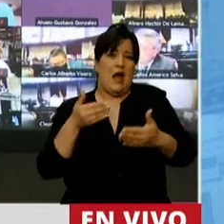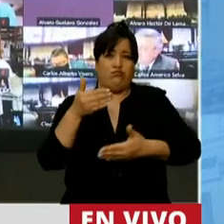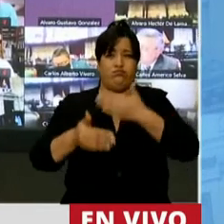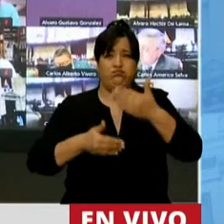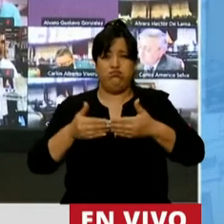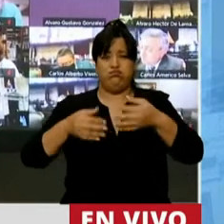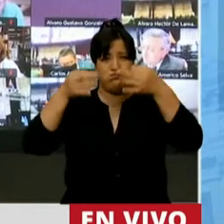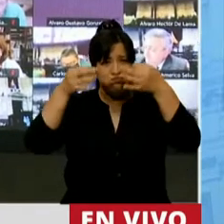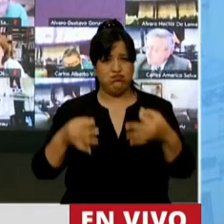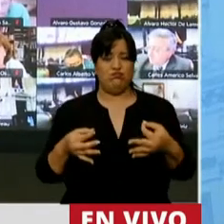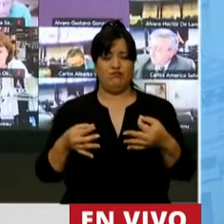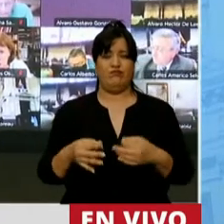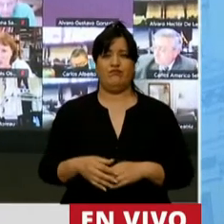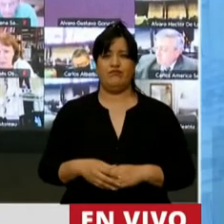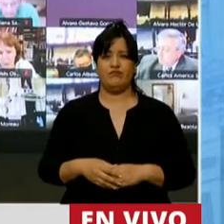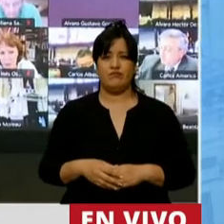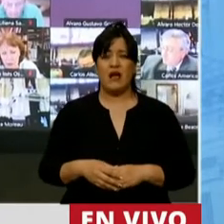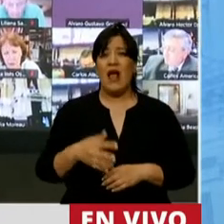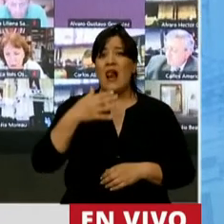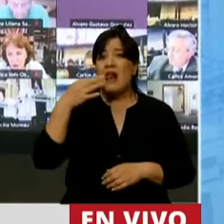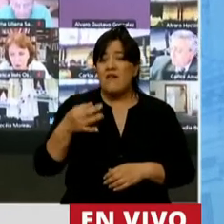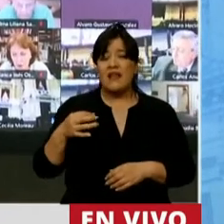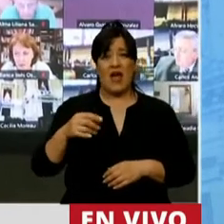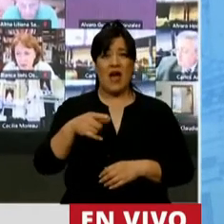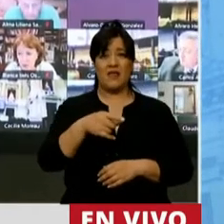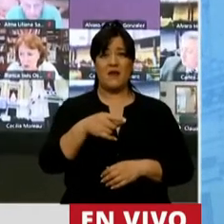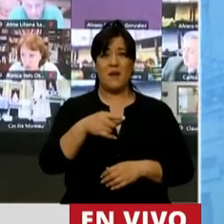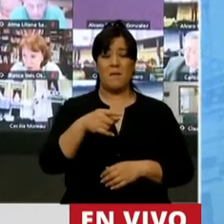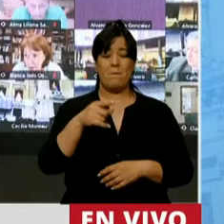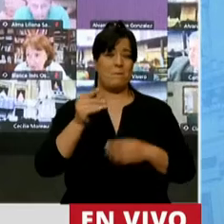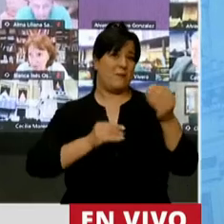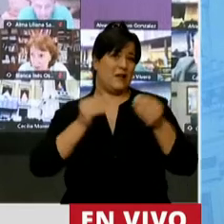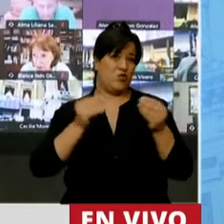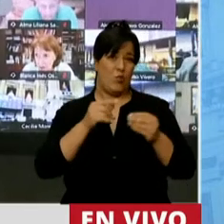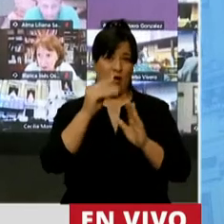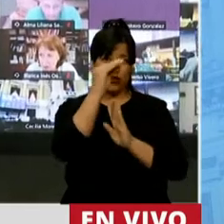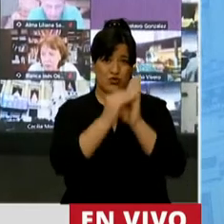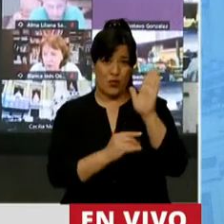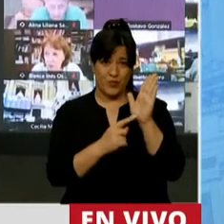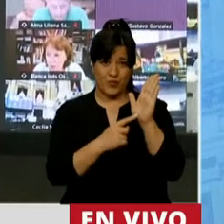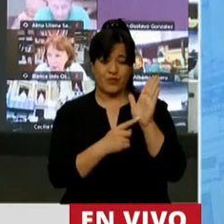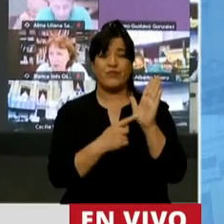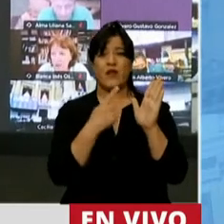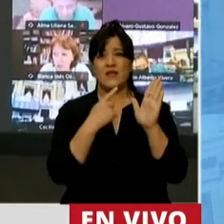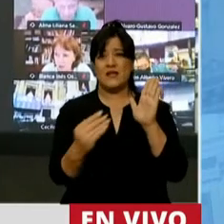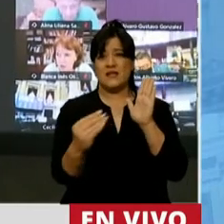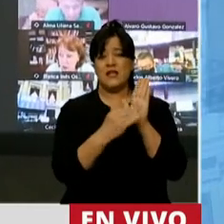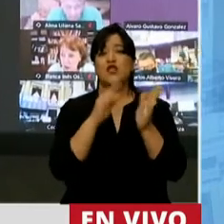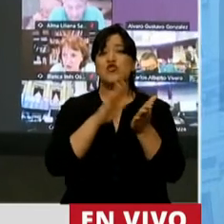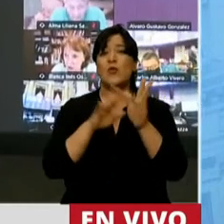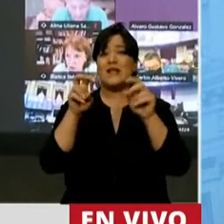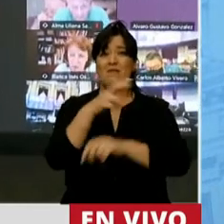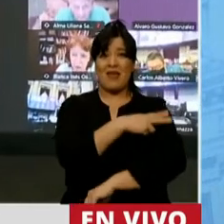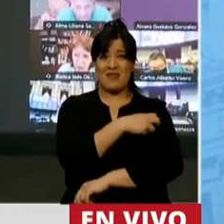como Fuerzas Armadas. La verdad es que este presupuesto prevé, en su parte referida a la